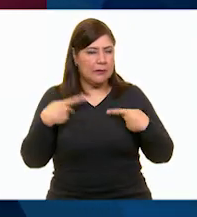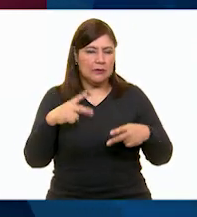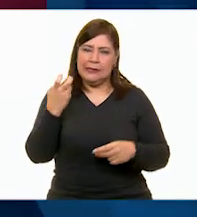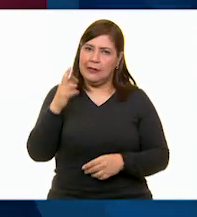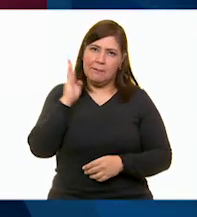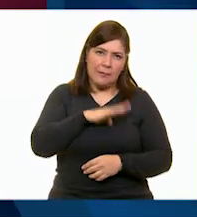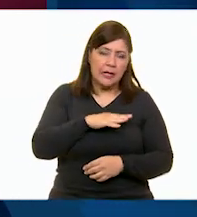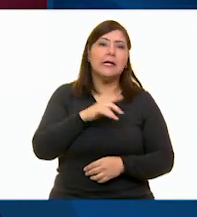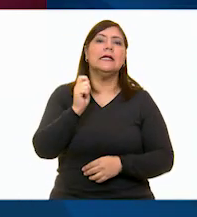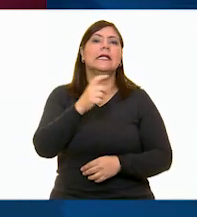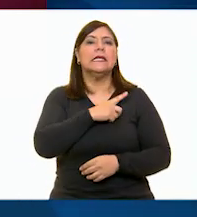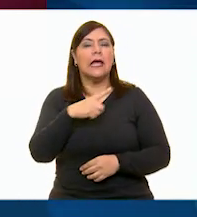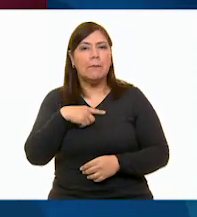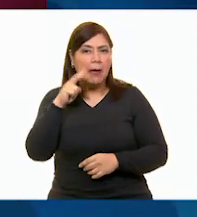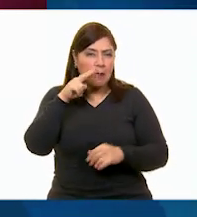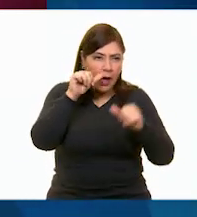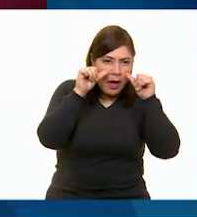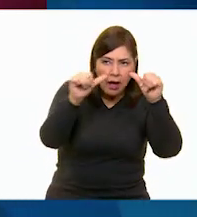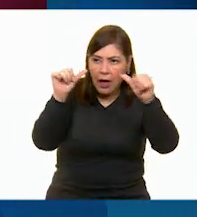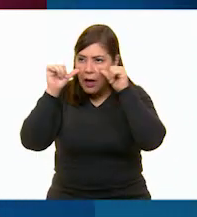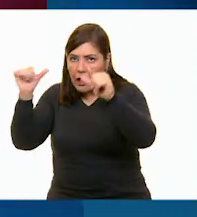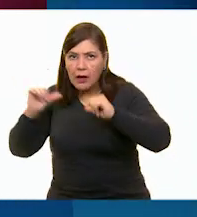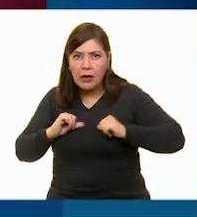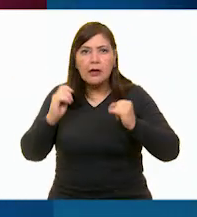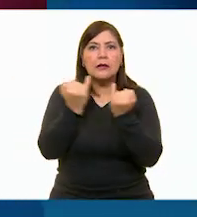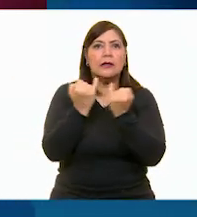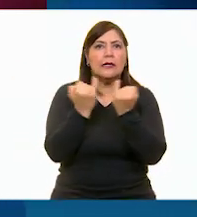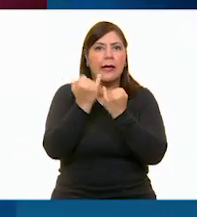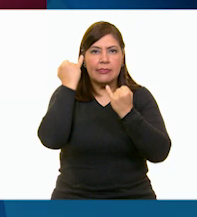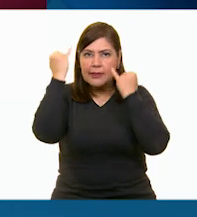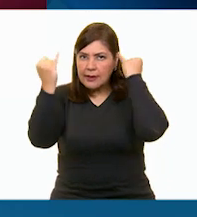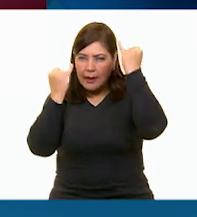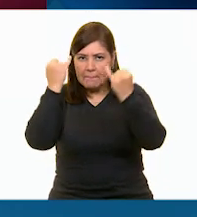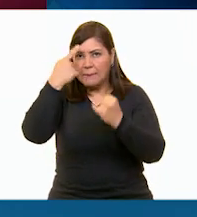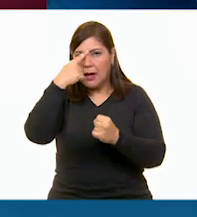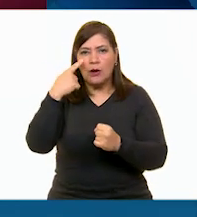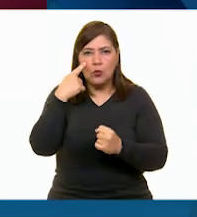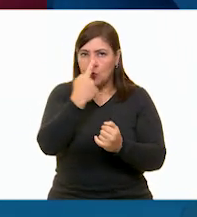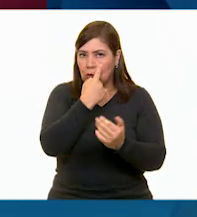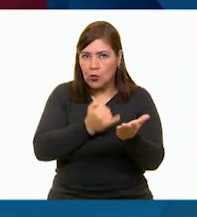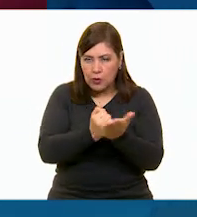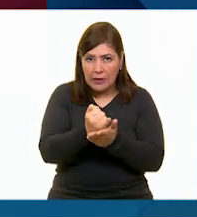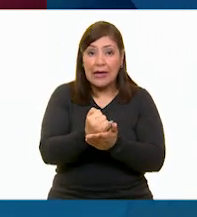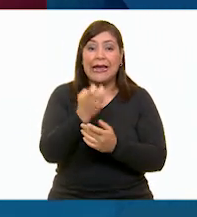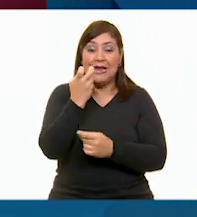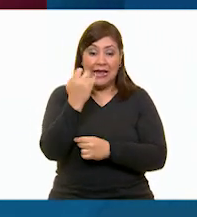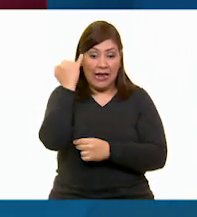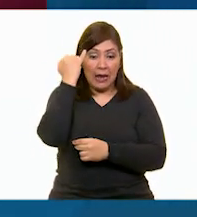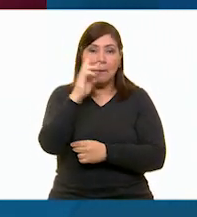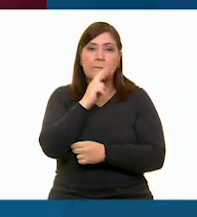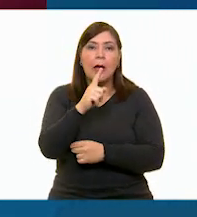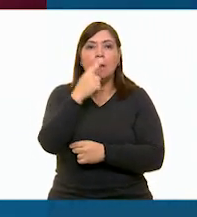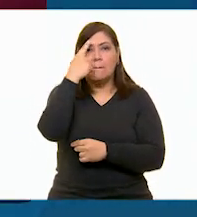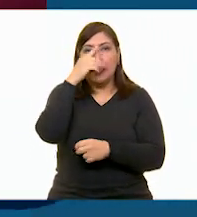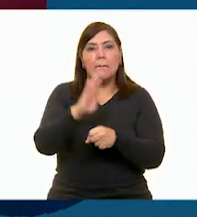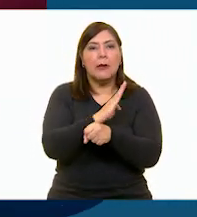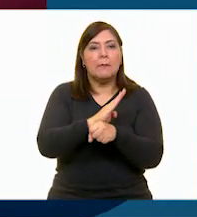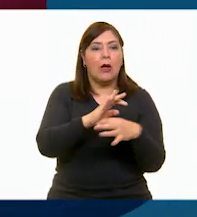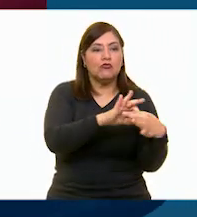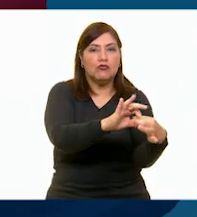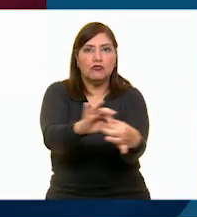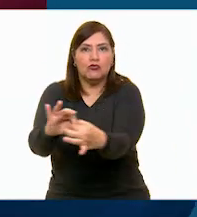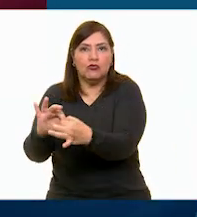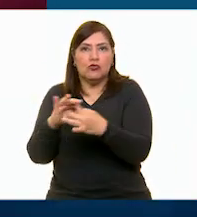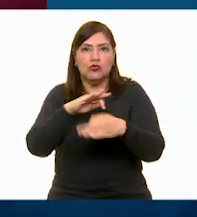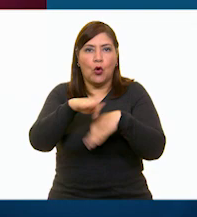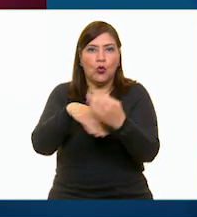las ideas serán mejores al momento de tomar una decisión. La mejor idea será siempre la que beneficie a todo el grupo al momento de tomar